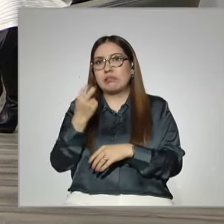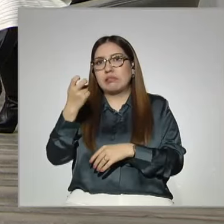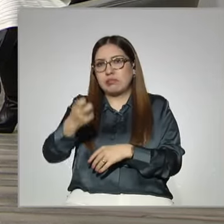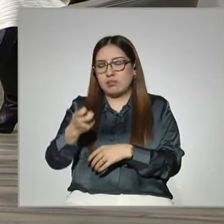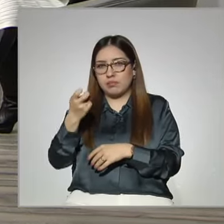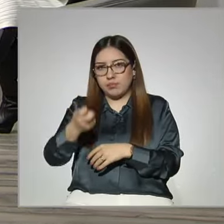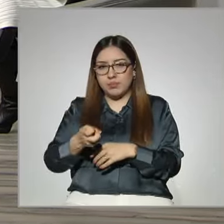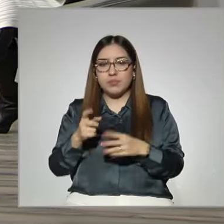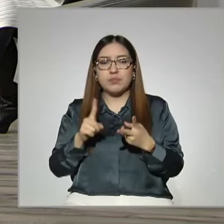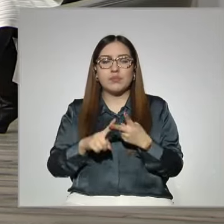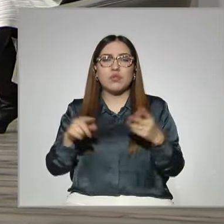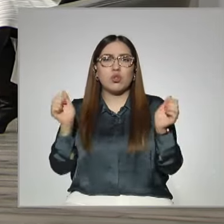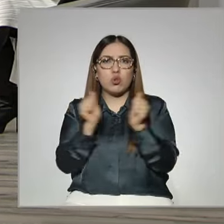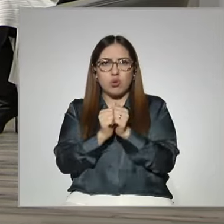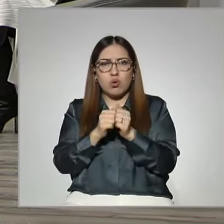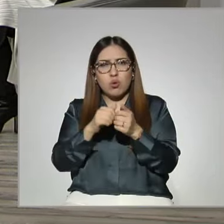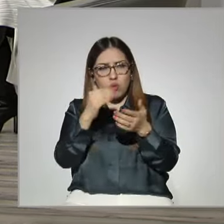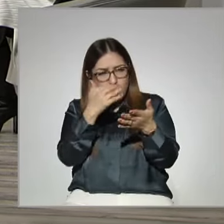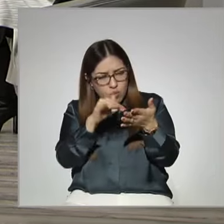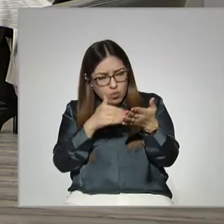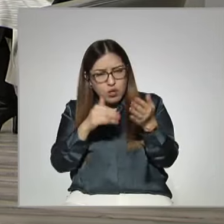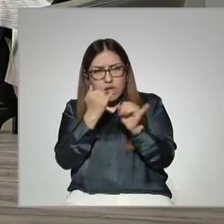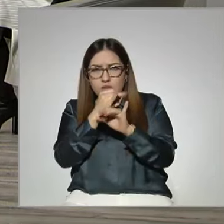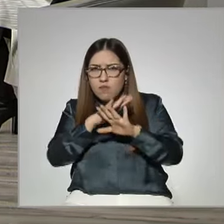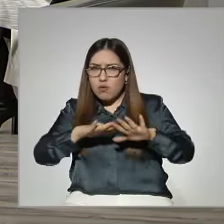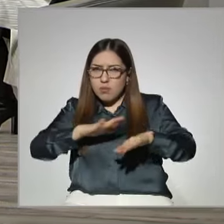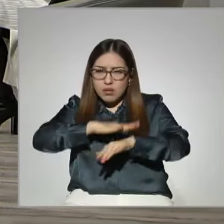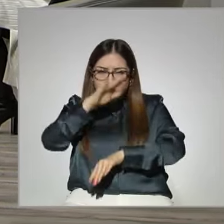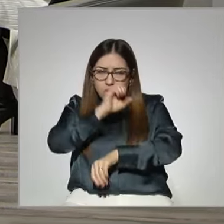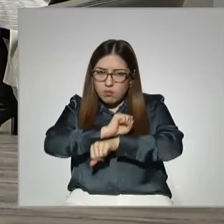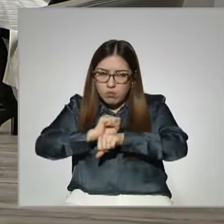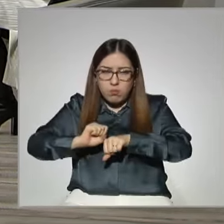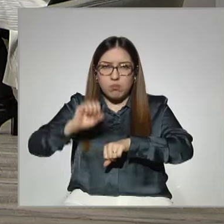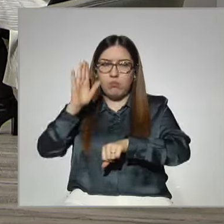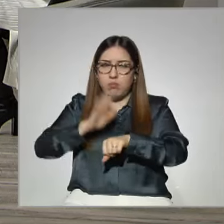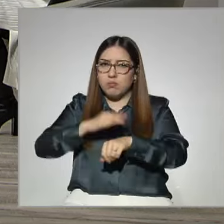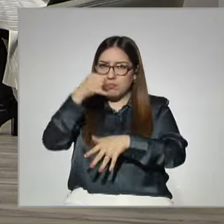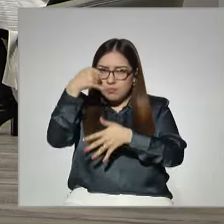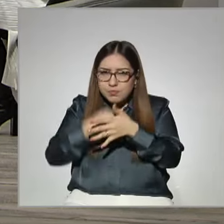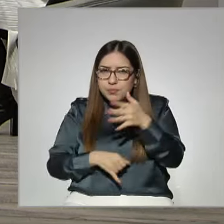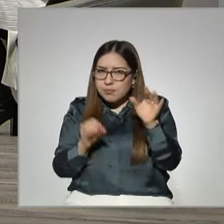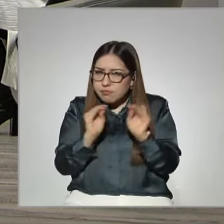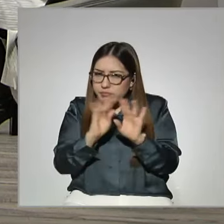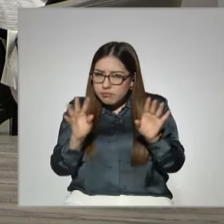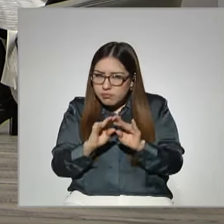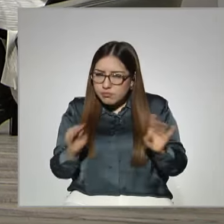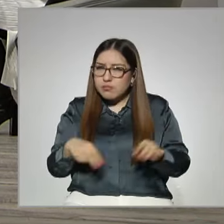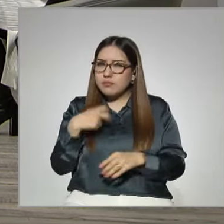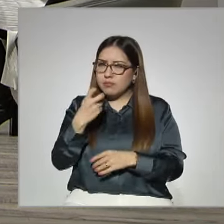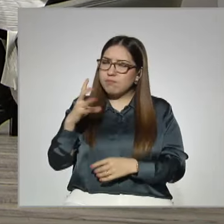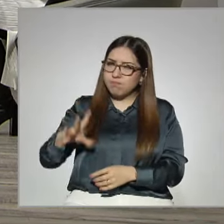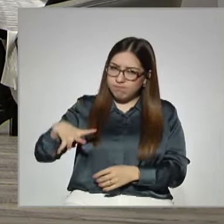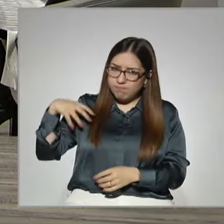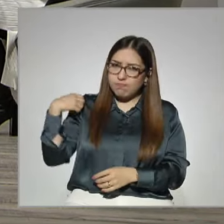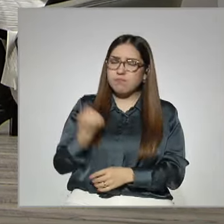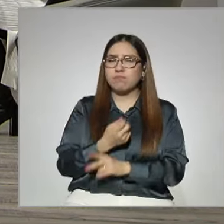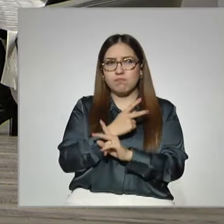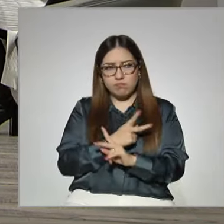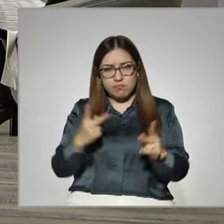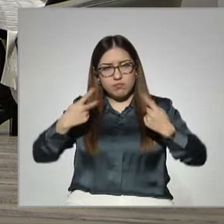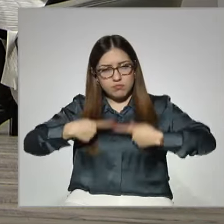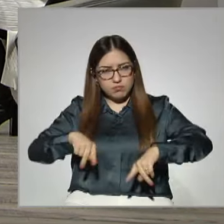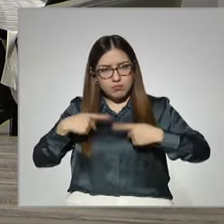descripción, con instrucciones mucho más simples, más detalladas, es decir, se está haciendo todo un esfuerzo para